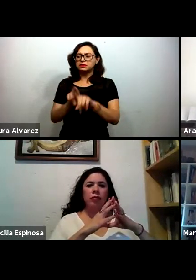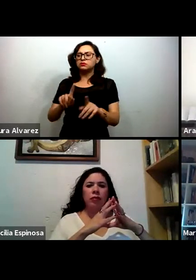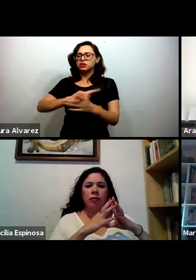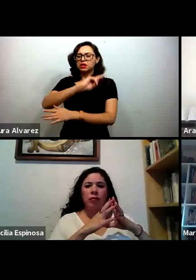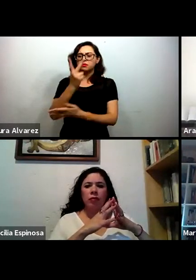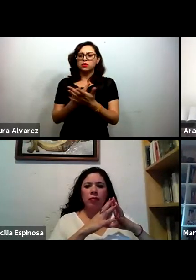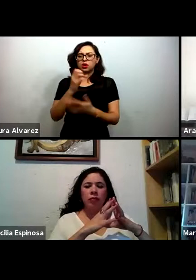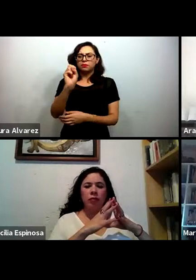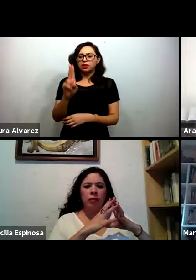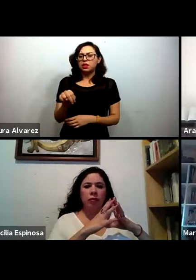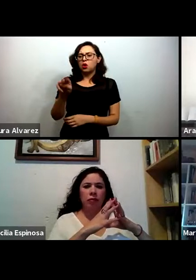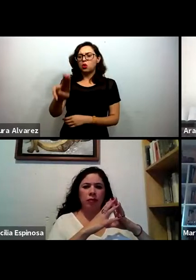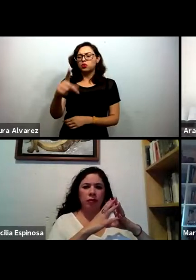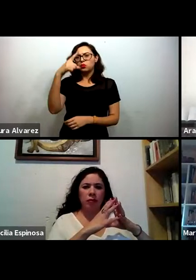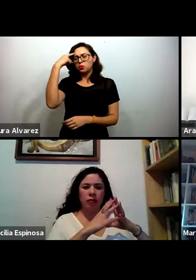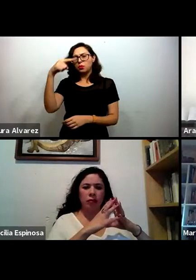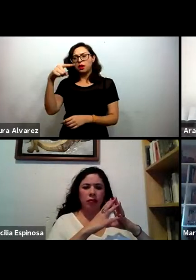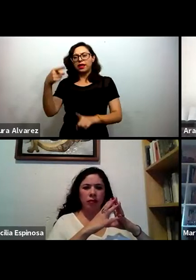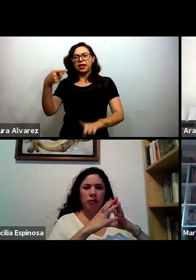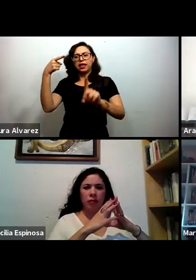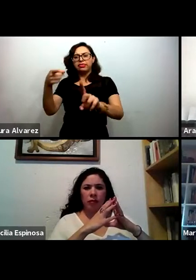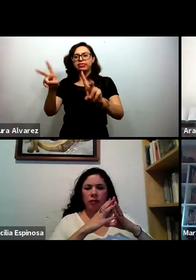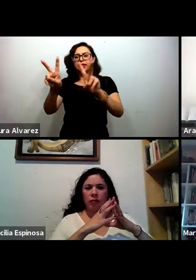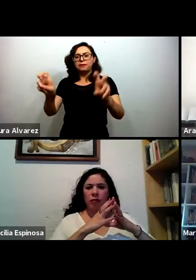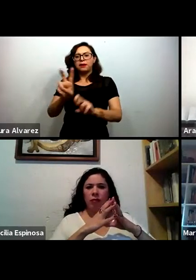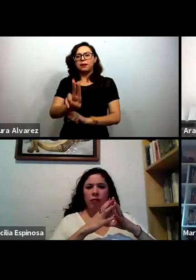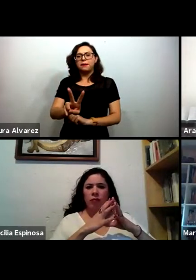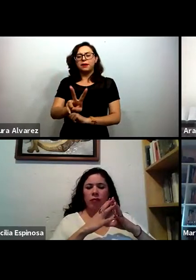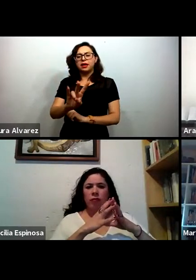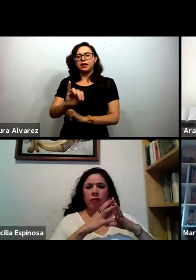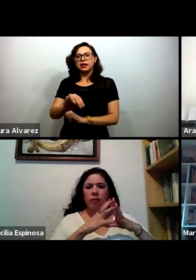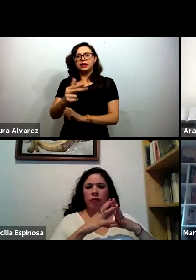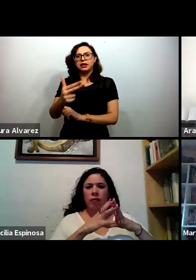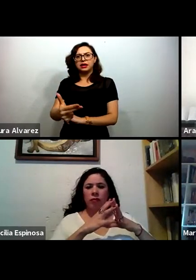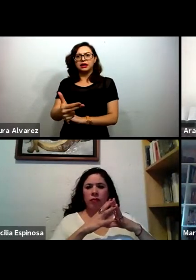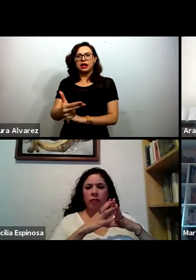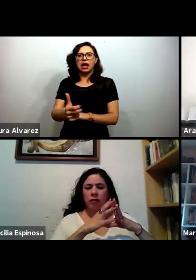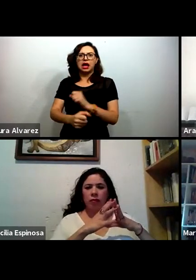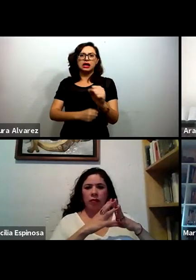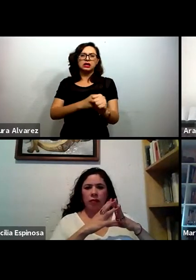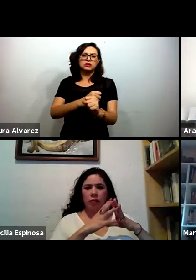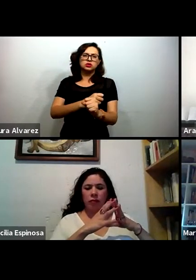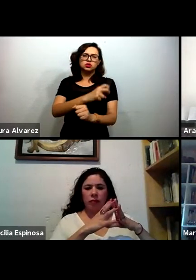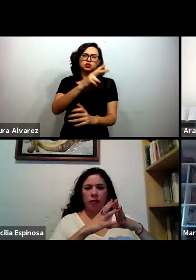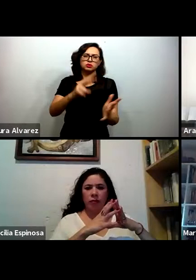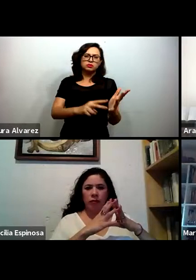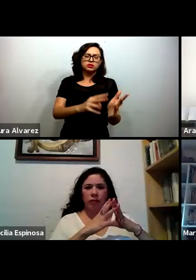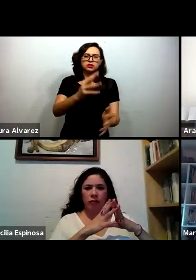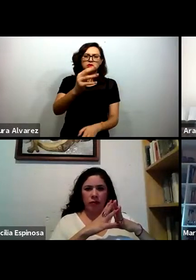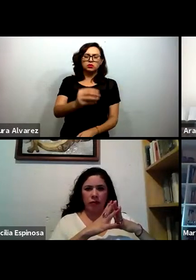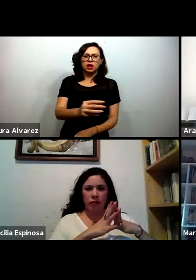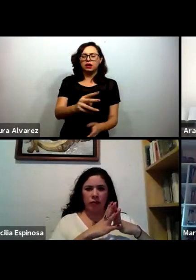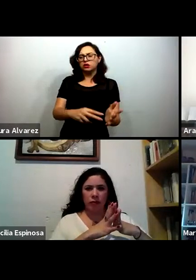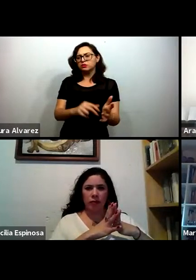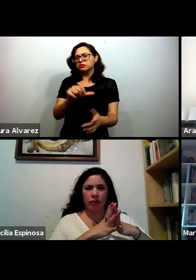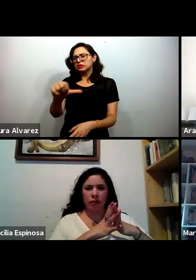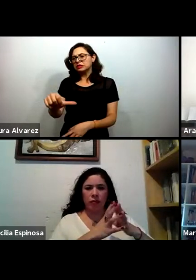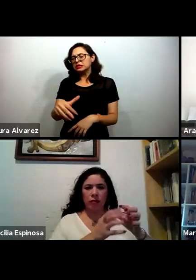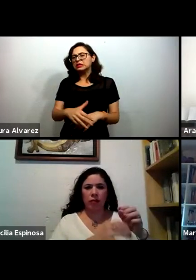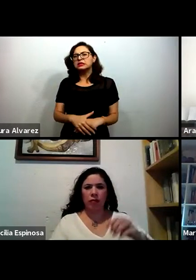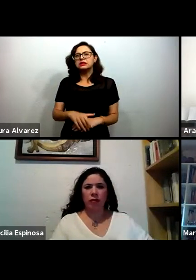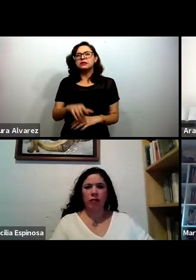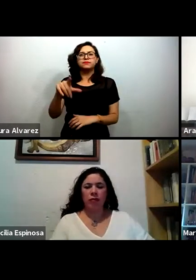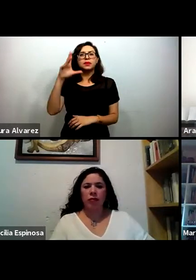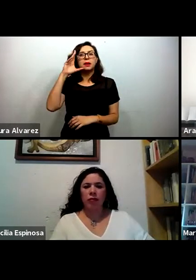el VIH como directora del país en Namibia y Honduras entre 1996 y 2001. Tiene una maestría del Institute